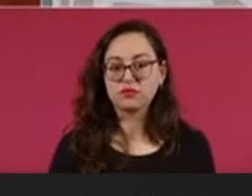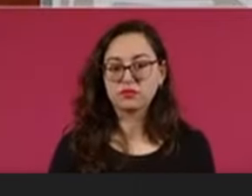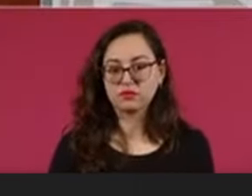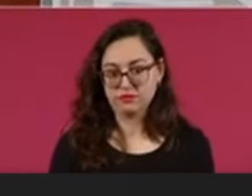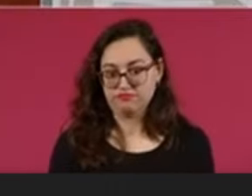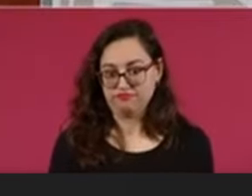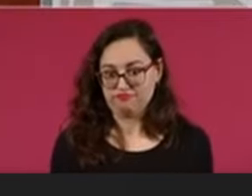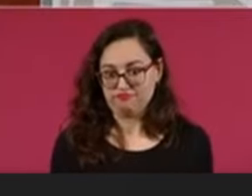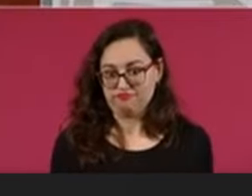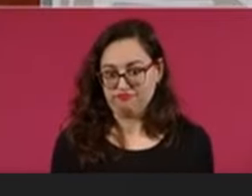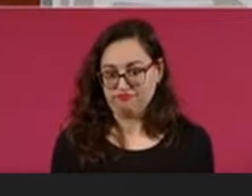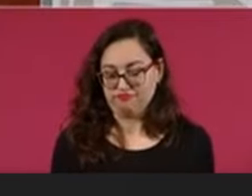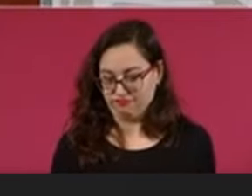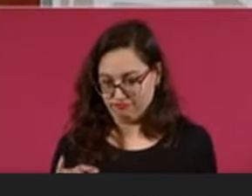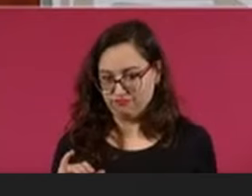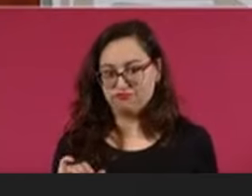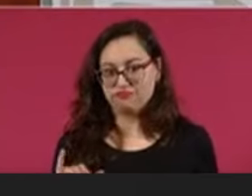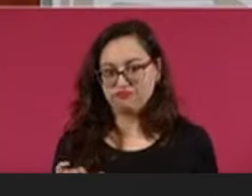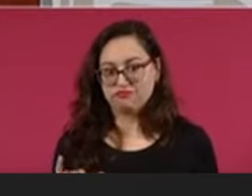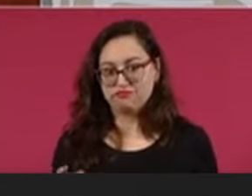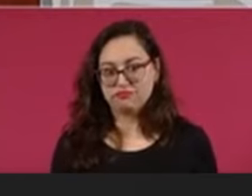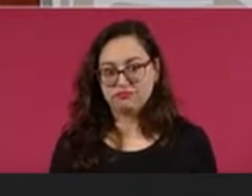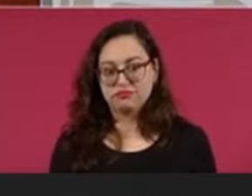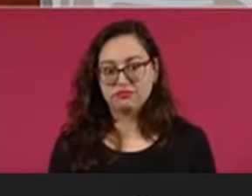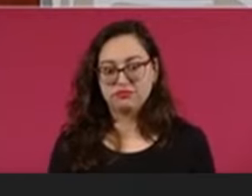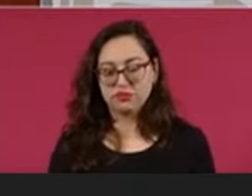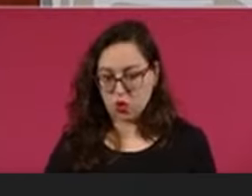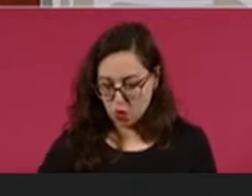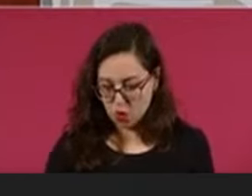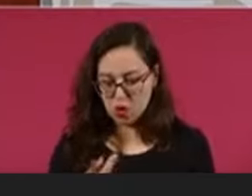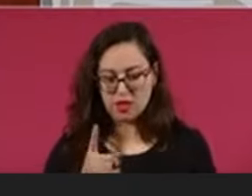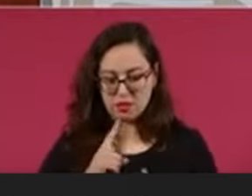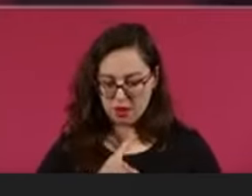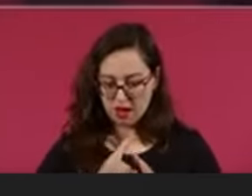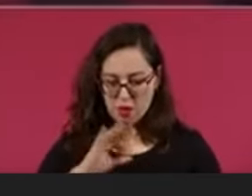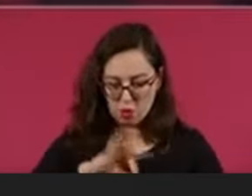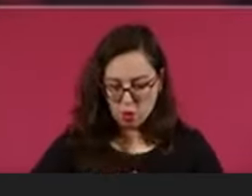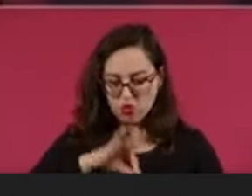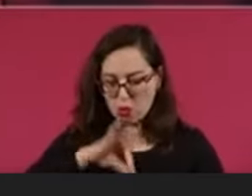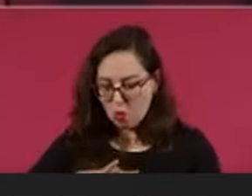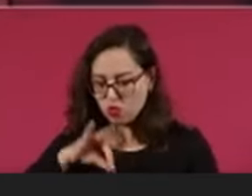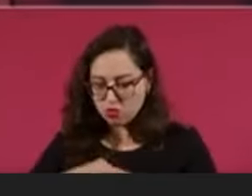se cuenten los votos,